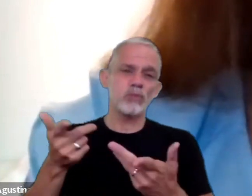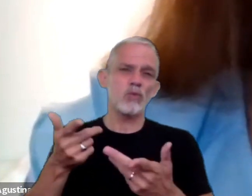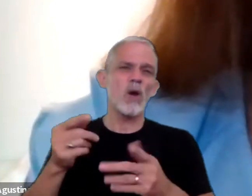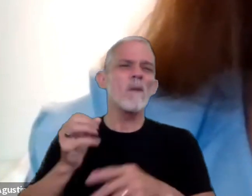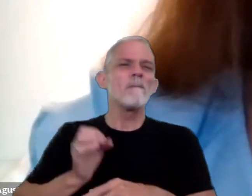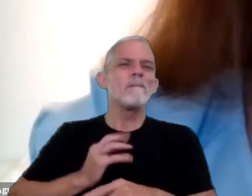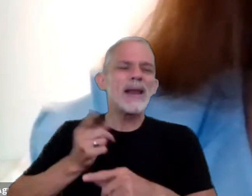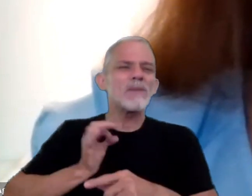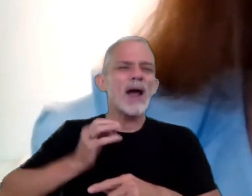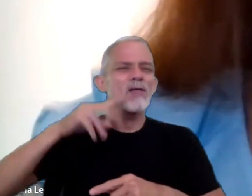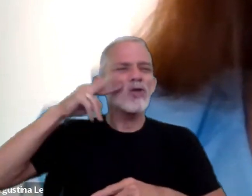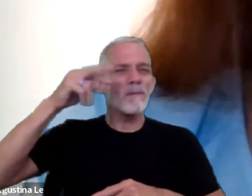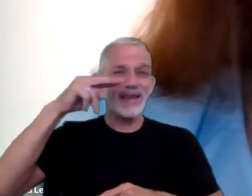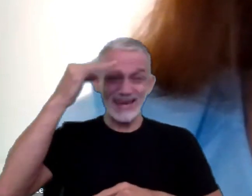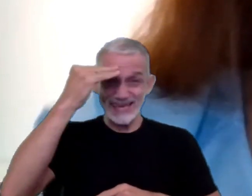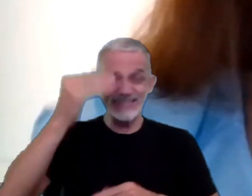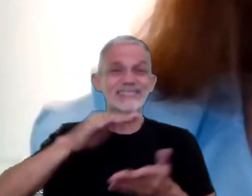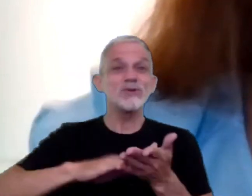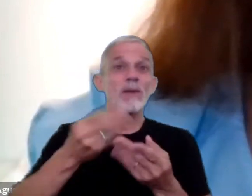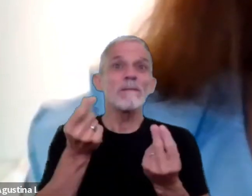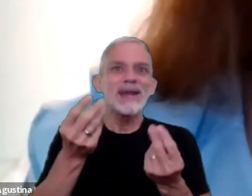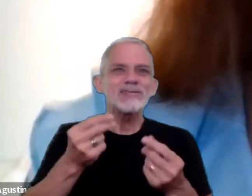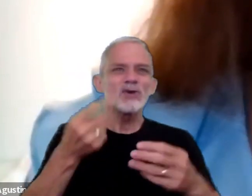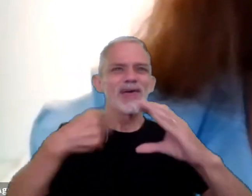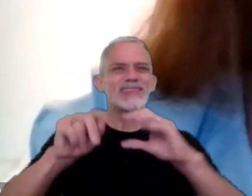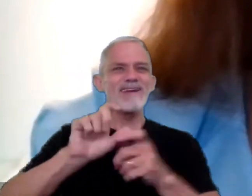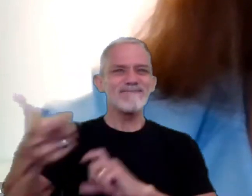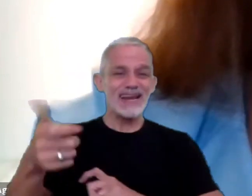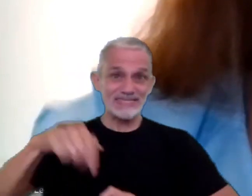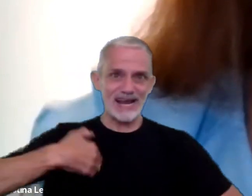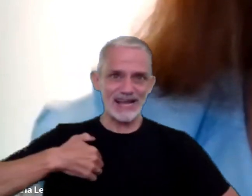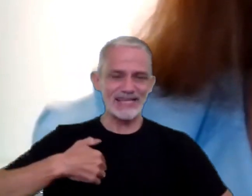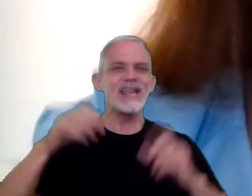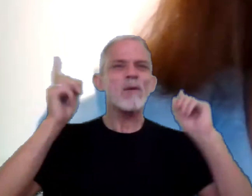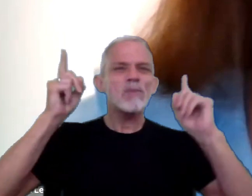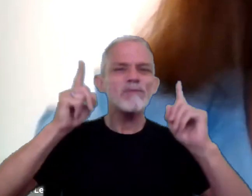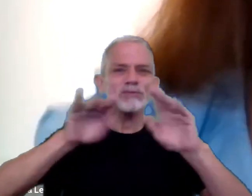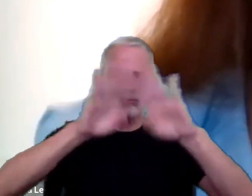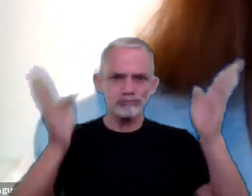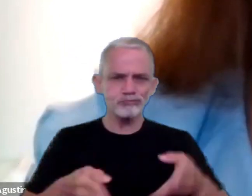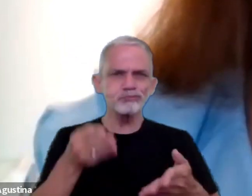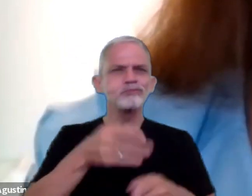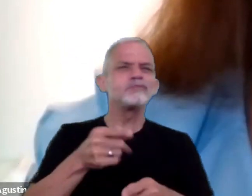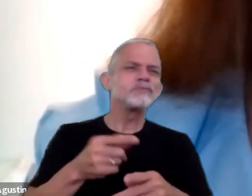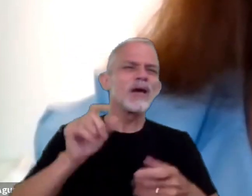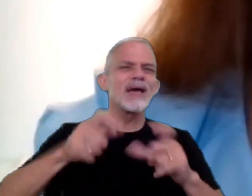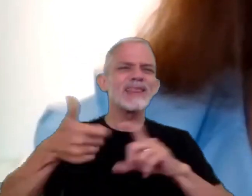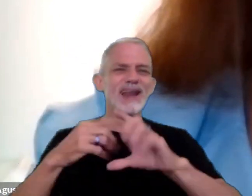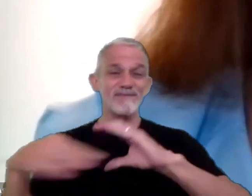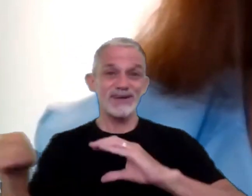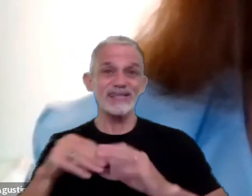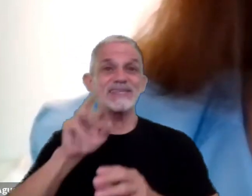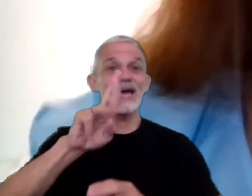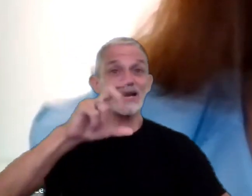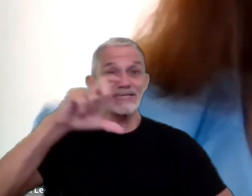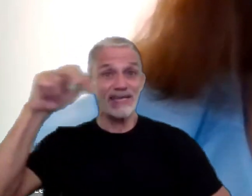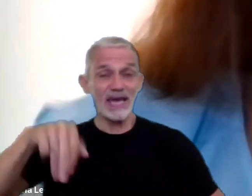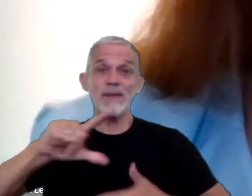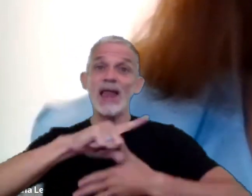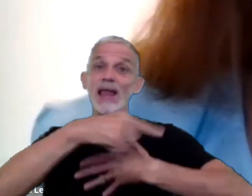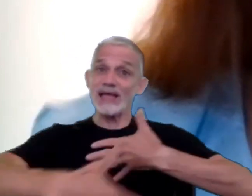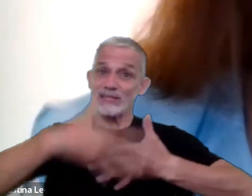2015 precios de transferencias en Argentina profesor de la Academia de precios de transferencia de RCM Latinoamérica